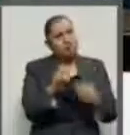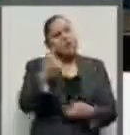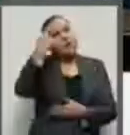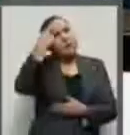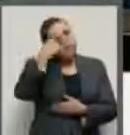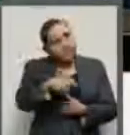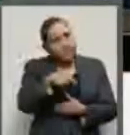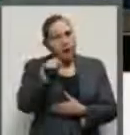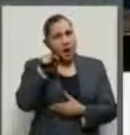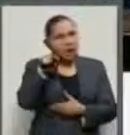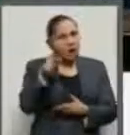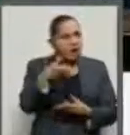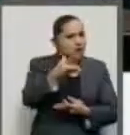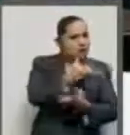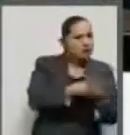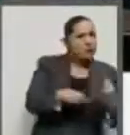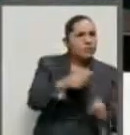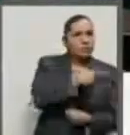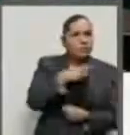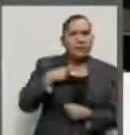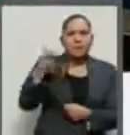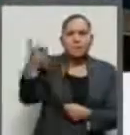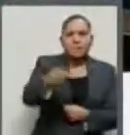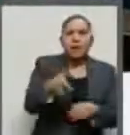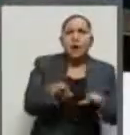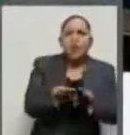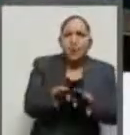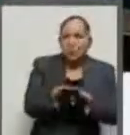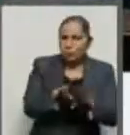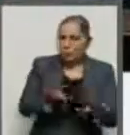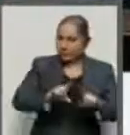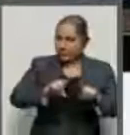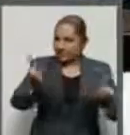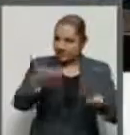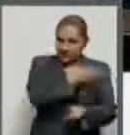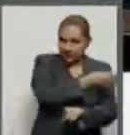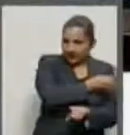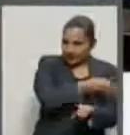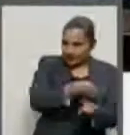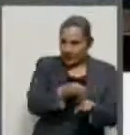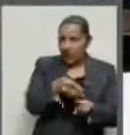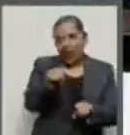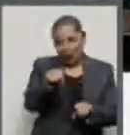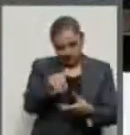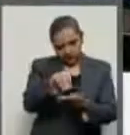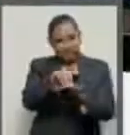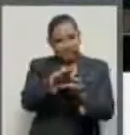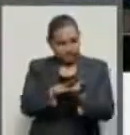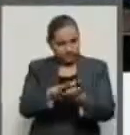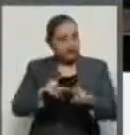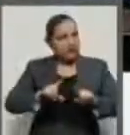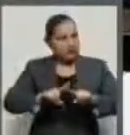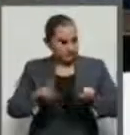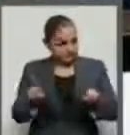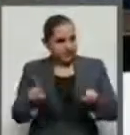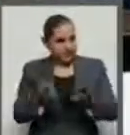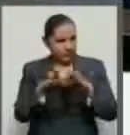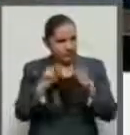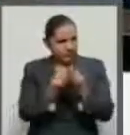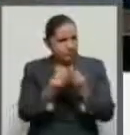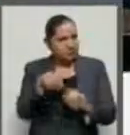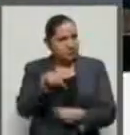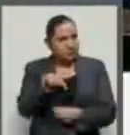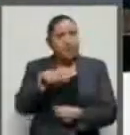distinto al vigente, el cual consiste en que la compensación de cantidades a